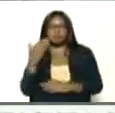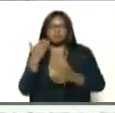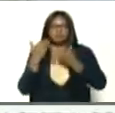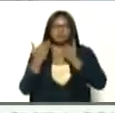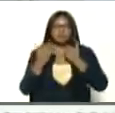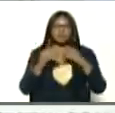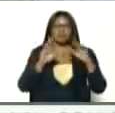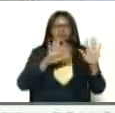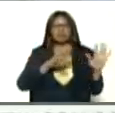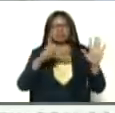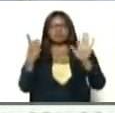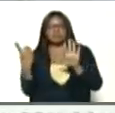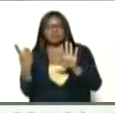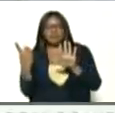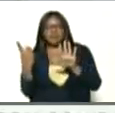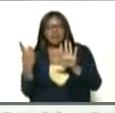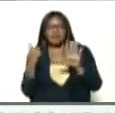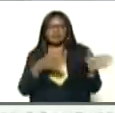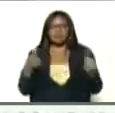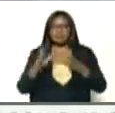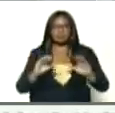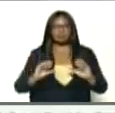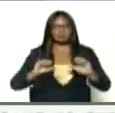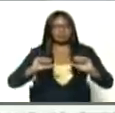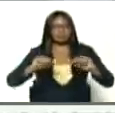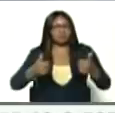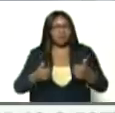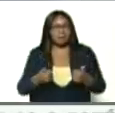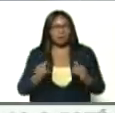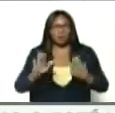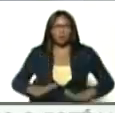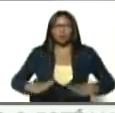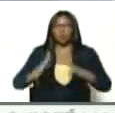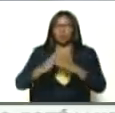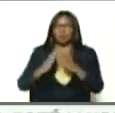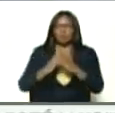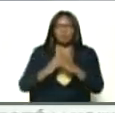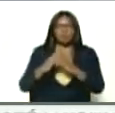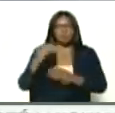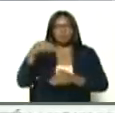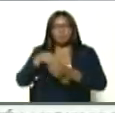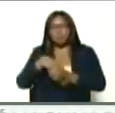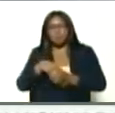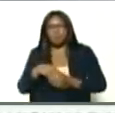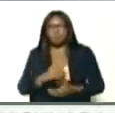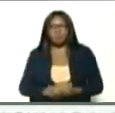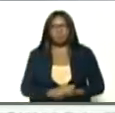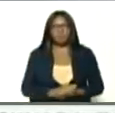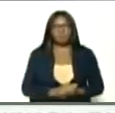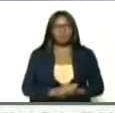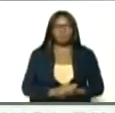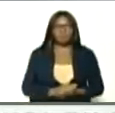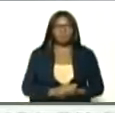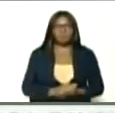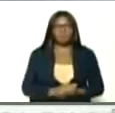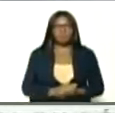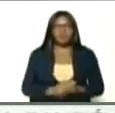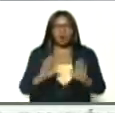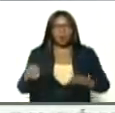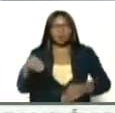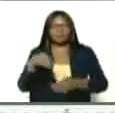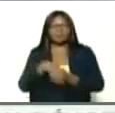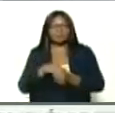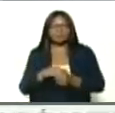16 de marzo, bueno, empezamos la cuarentena que llamamos en su momento, la cuarentena